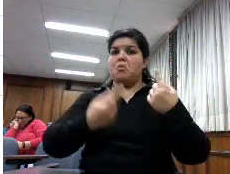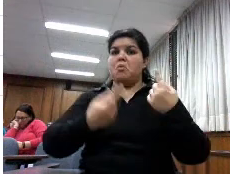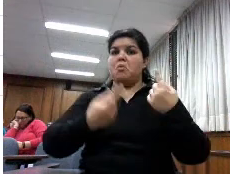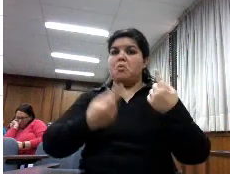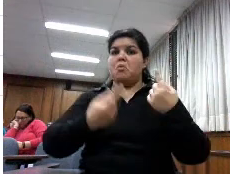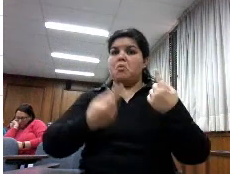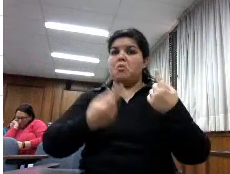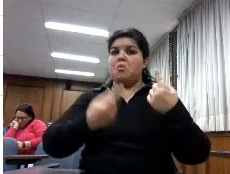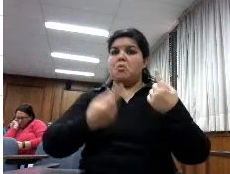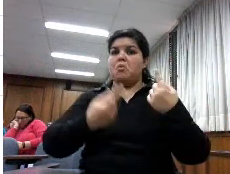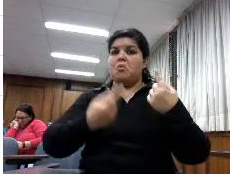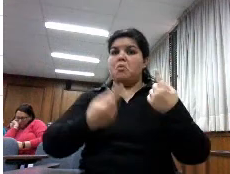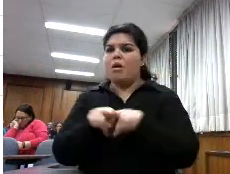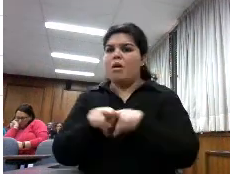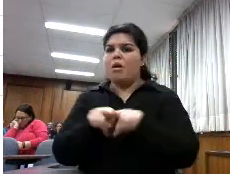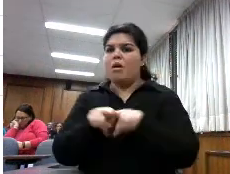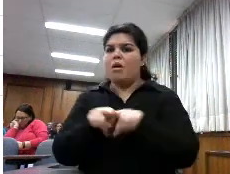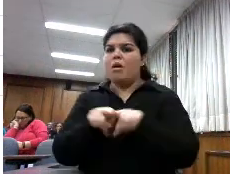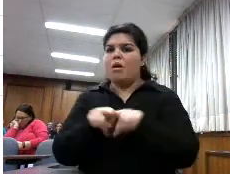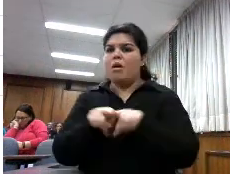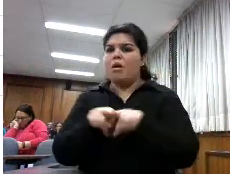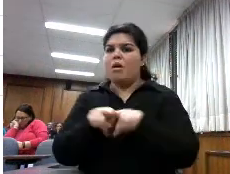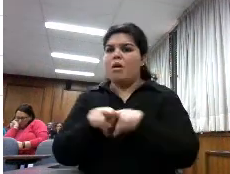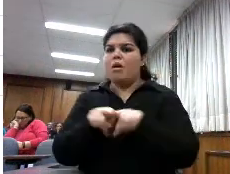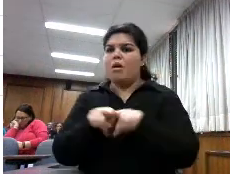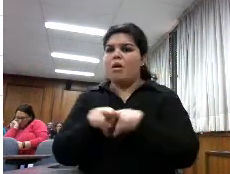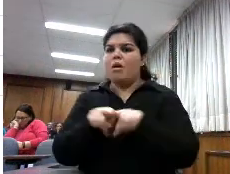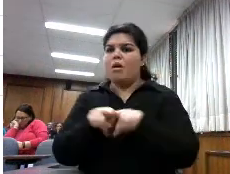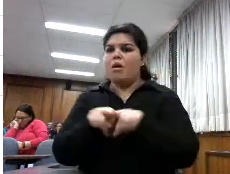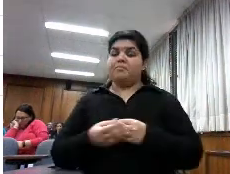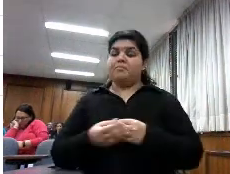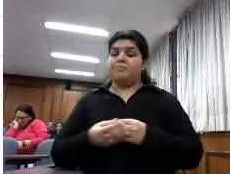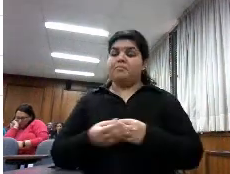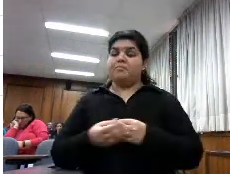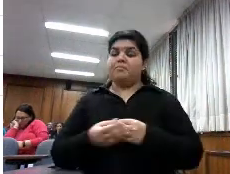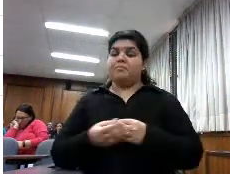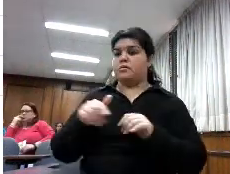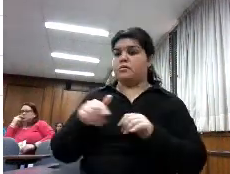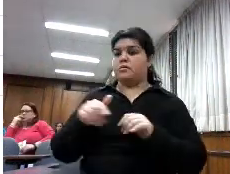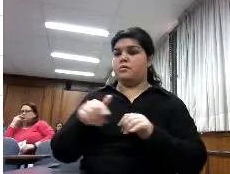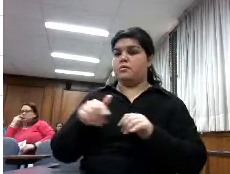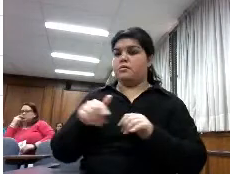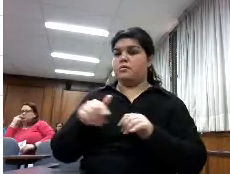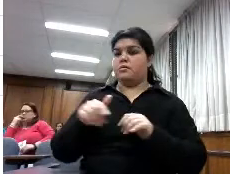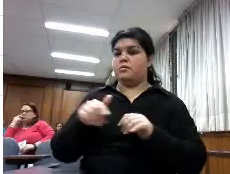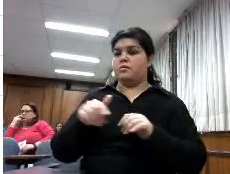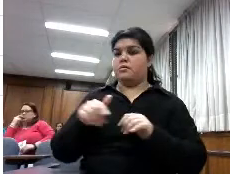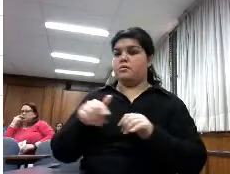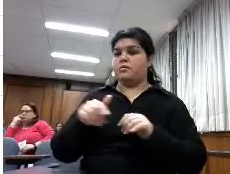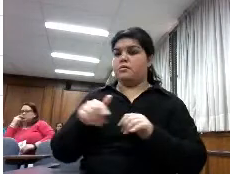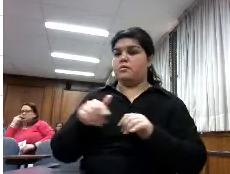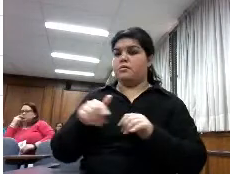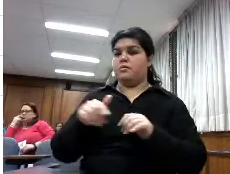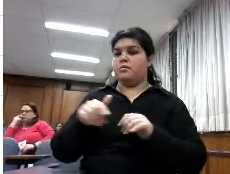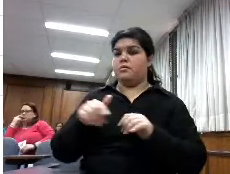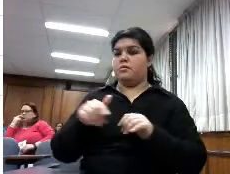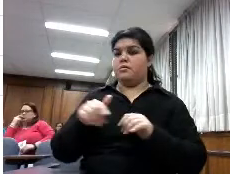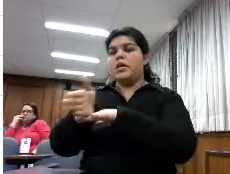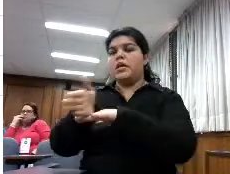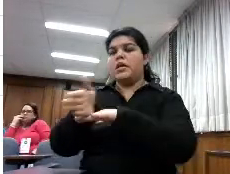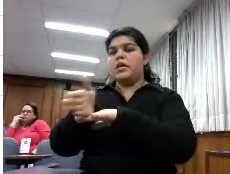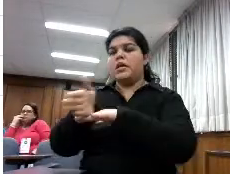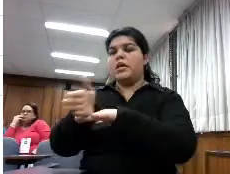podemos acceder al libro electrónico desde cualquier sitio desde cualquier lugar desde cualquier